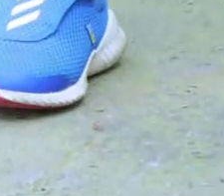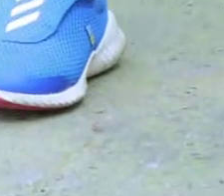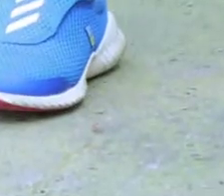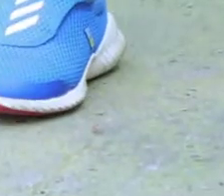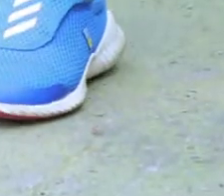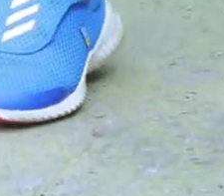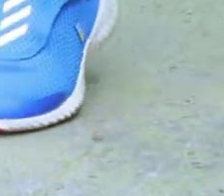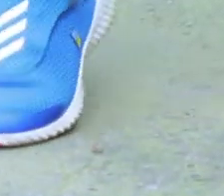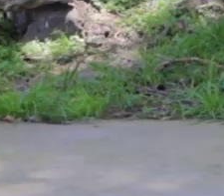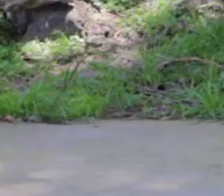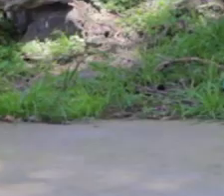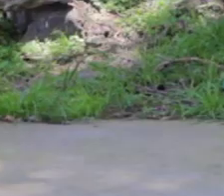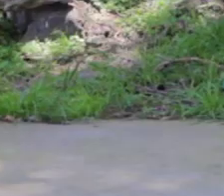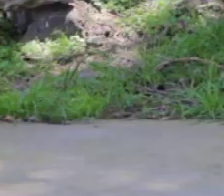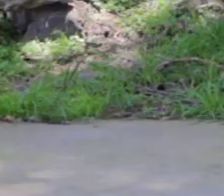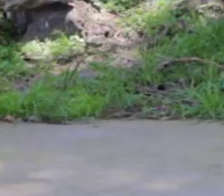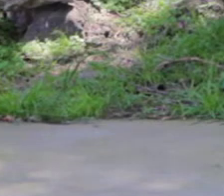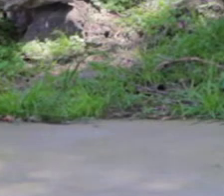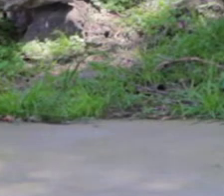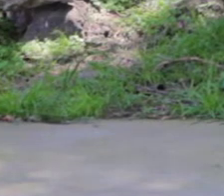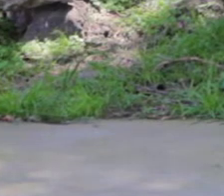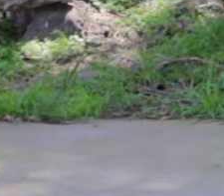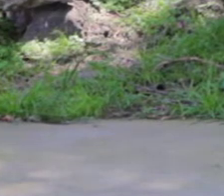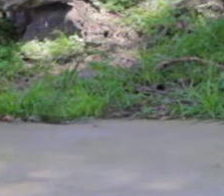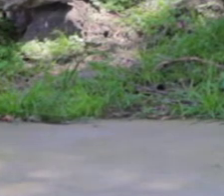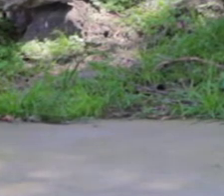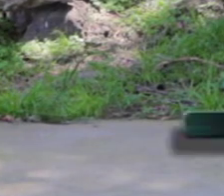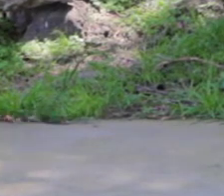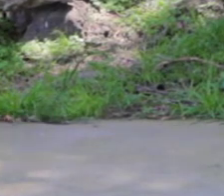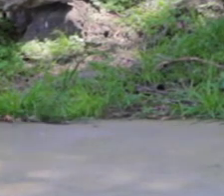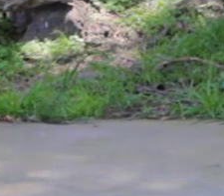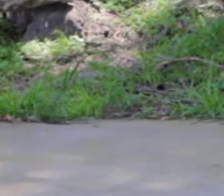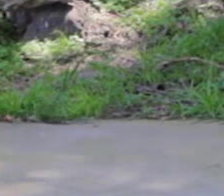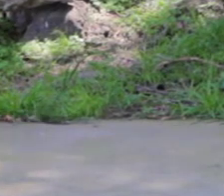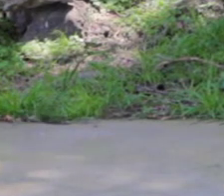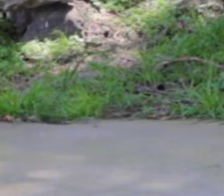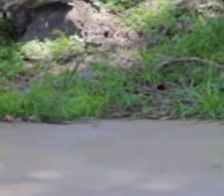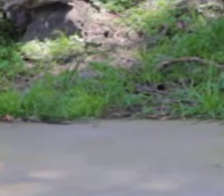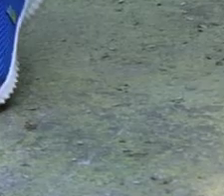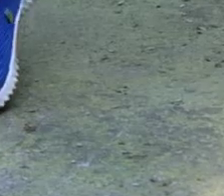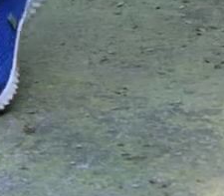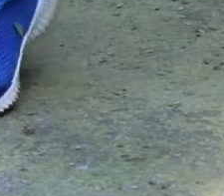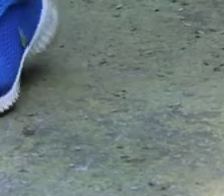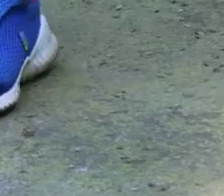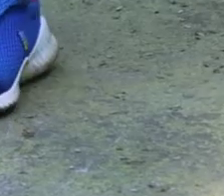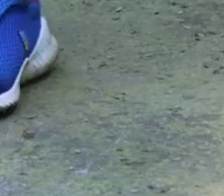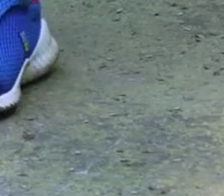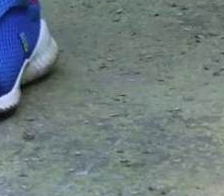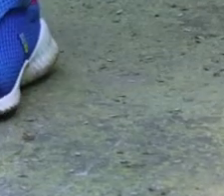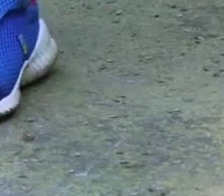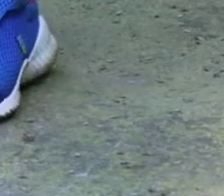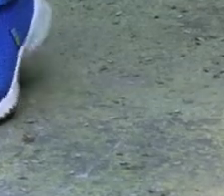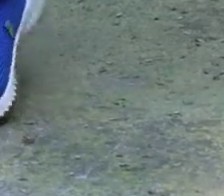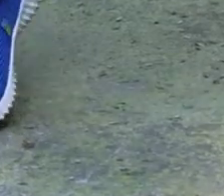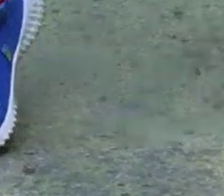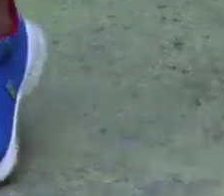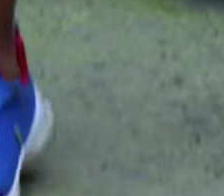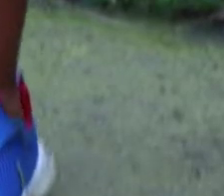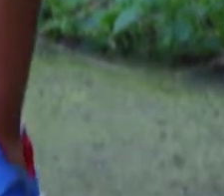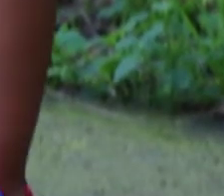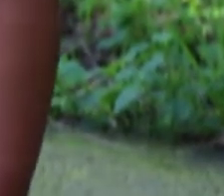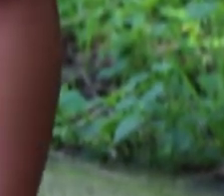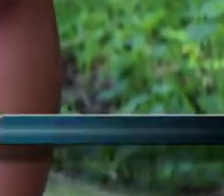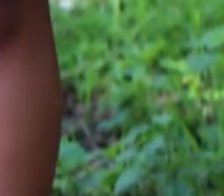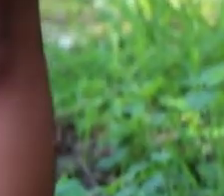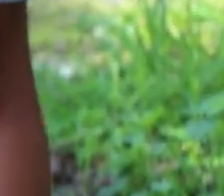rodillas. Bien. Otra más. Perfecto. Ahí está bien. Muy bien. Elevamos los talones.